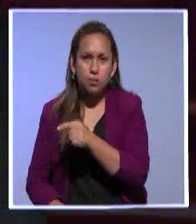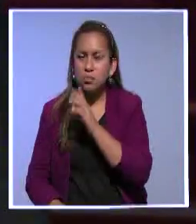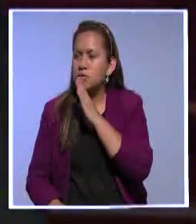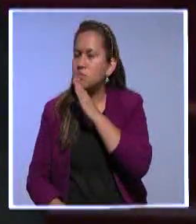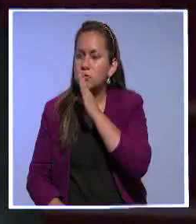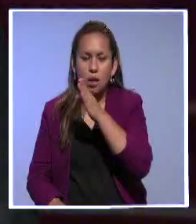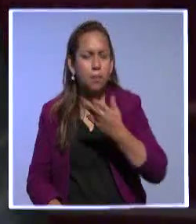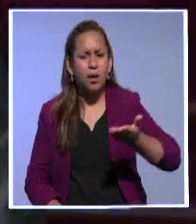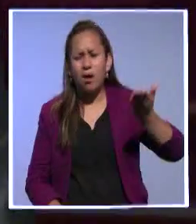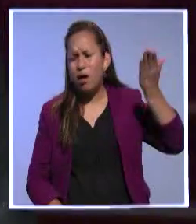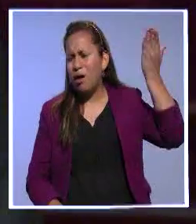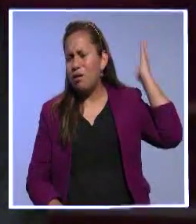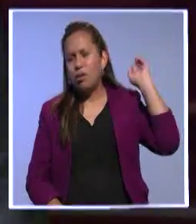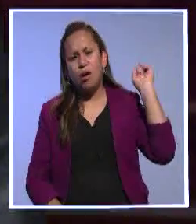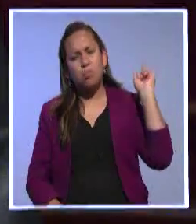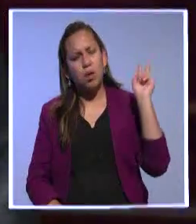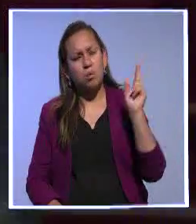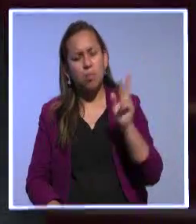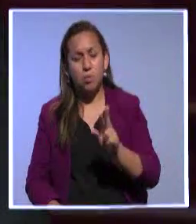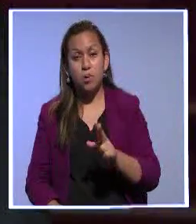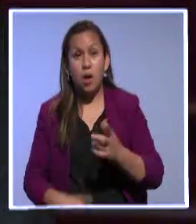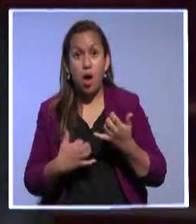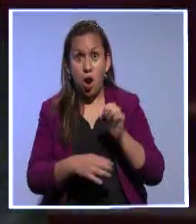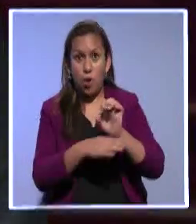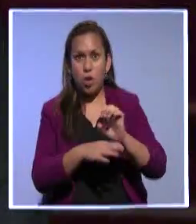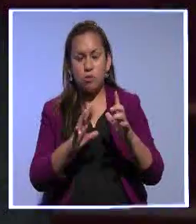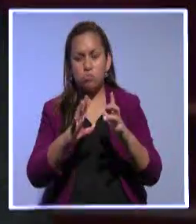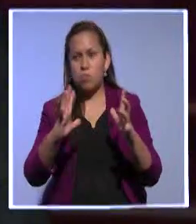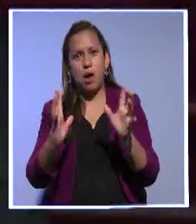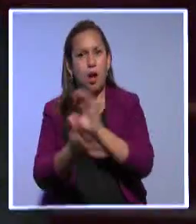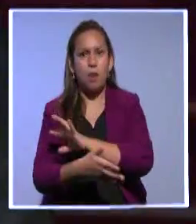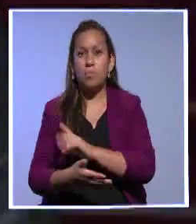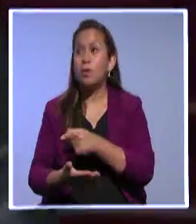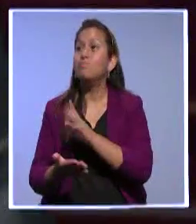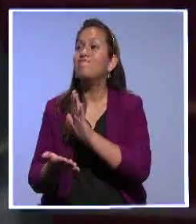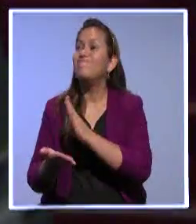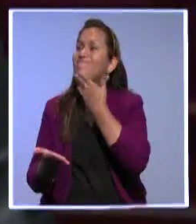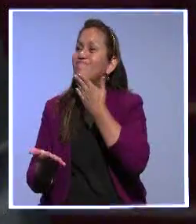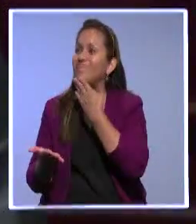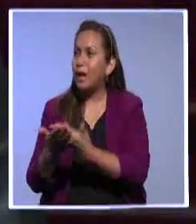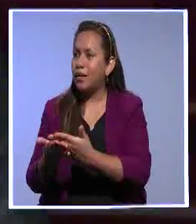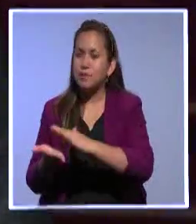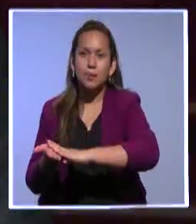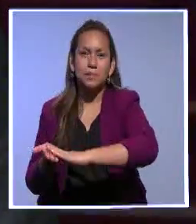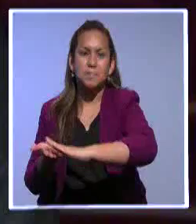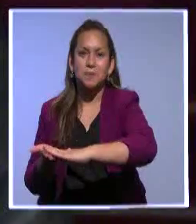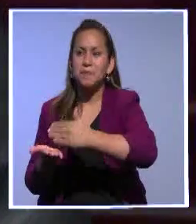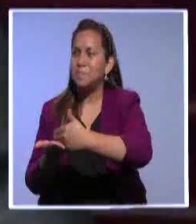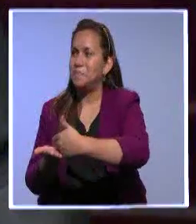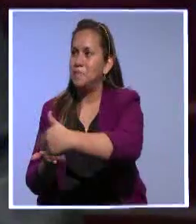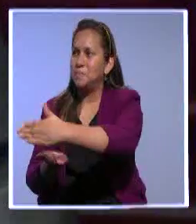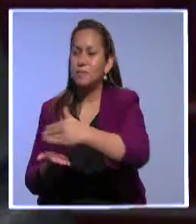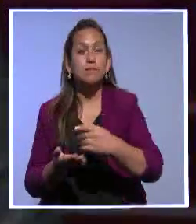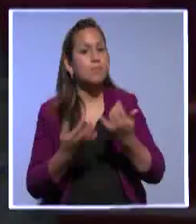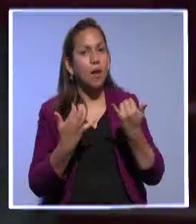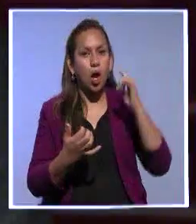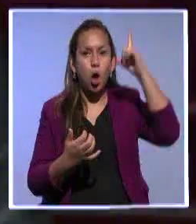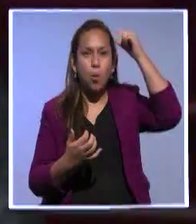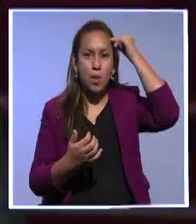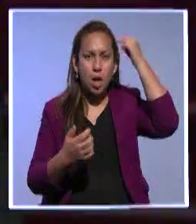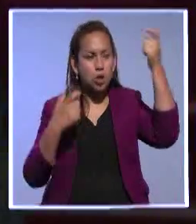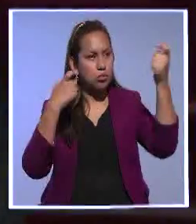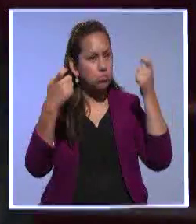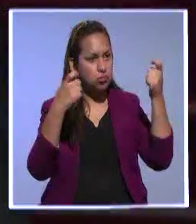hoy. Yo entiendo que cuando hablamos de salarios, de capacidad adquisitiva, de derechos laborales, de opciones